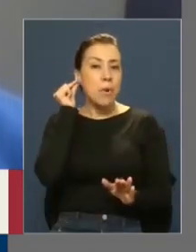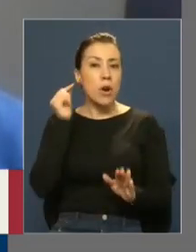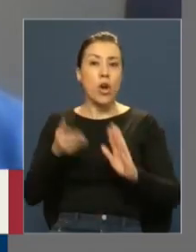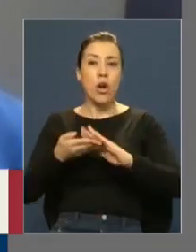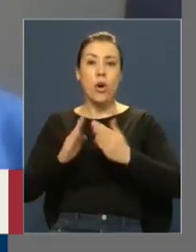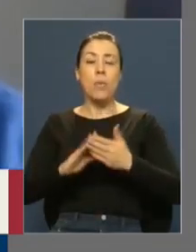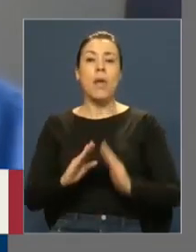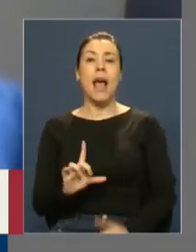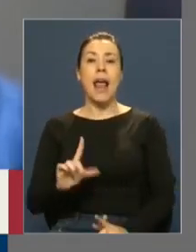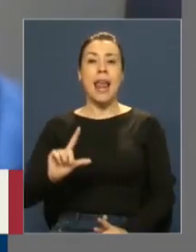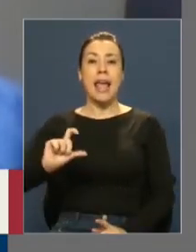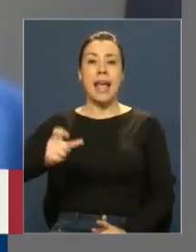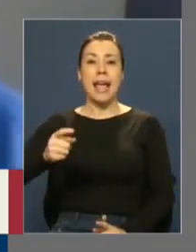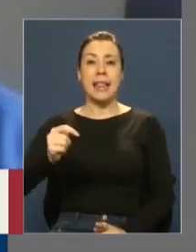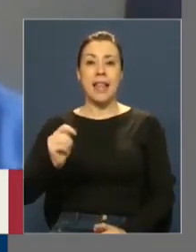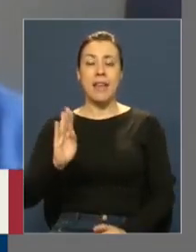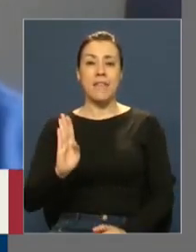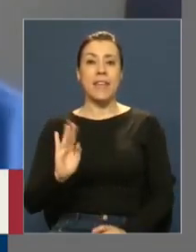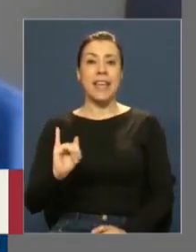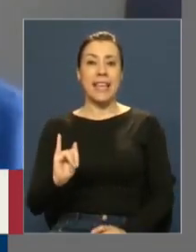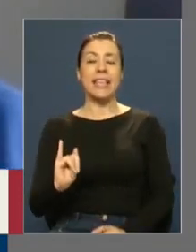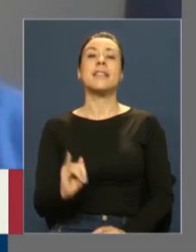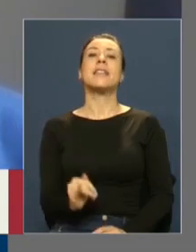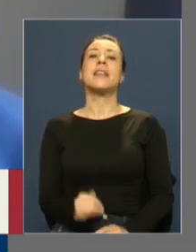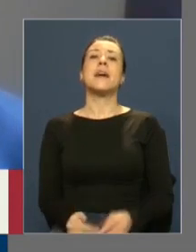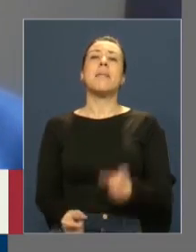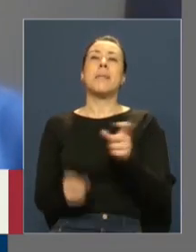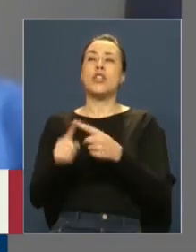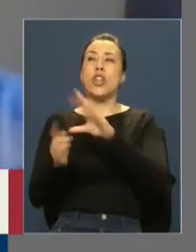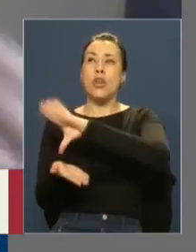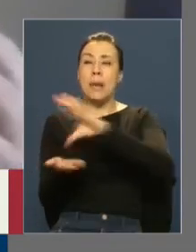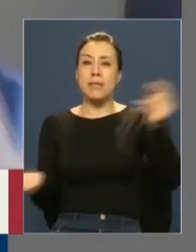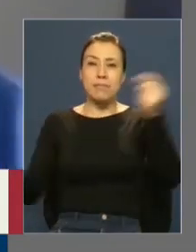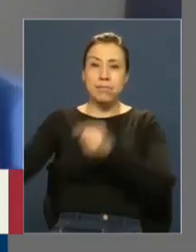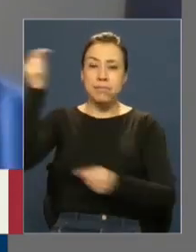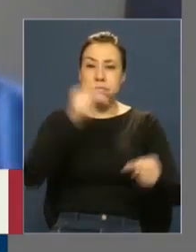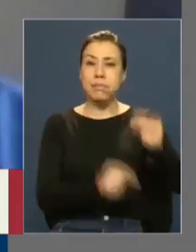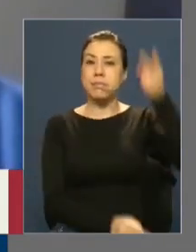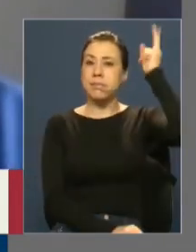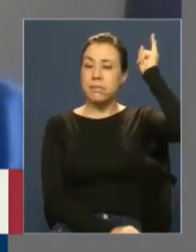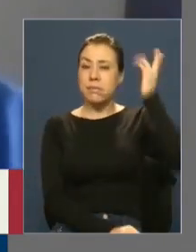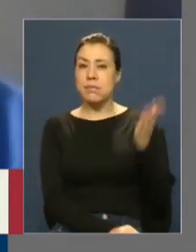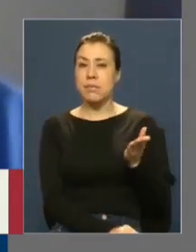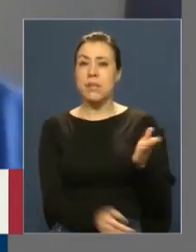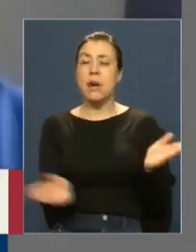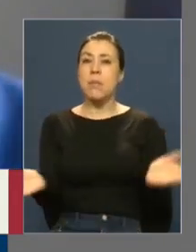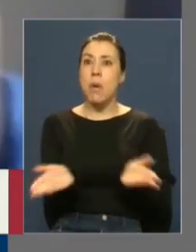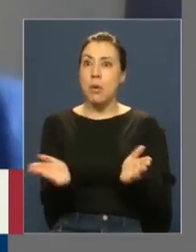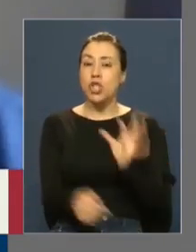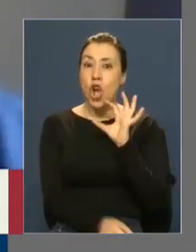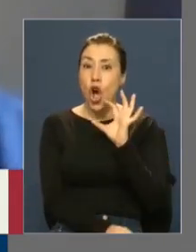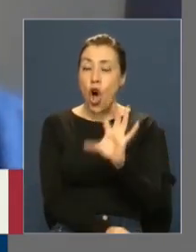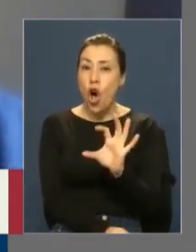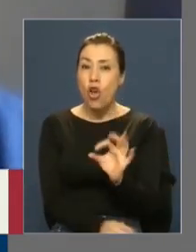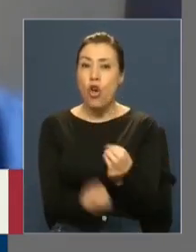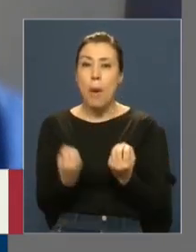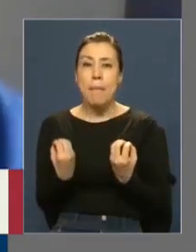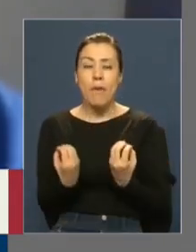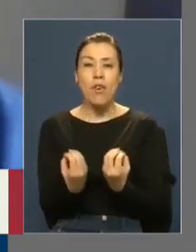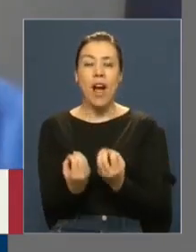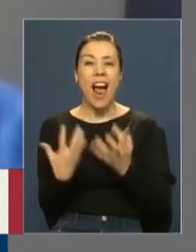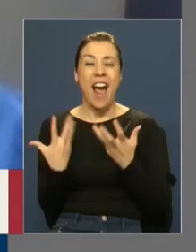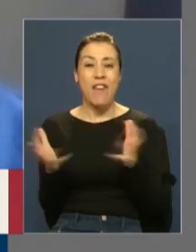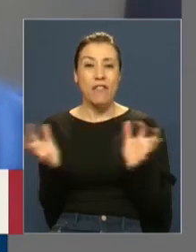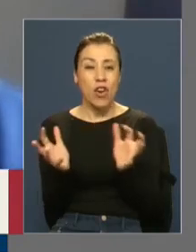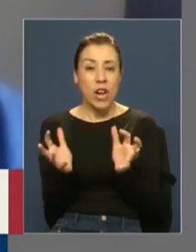LGTBI, las personas migrantes, los pueblos originarios. La promoción del odio o la incitación a la violencia